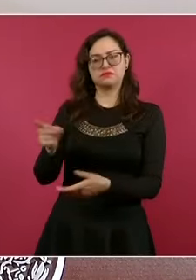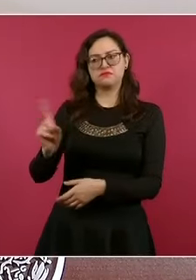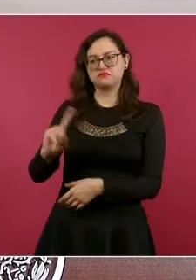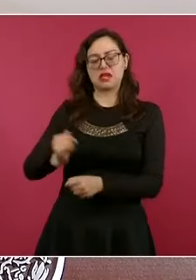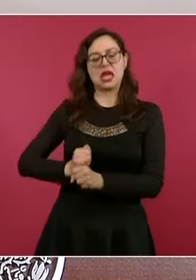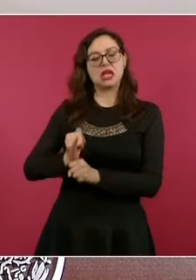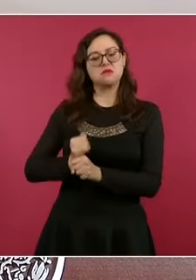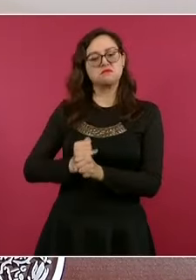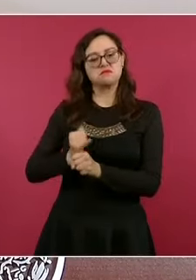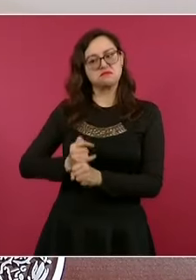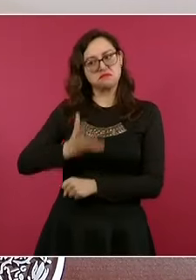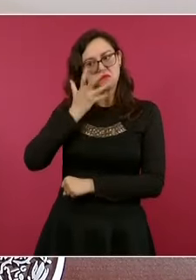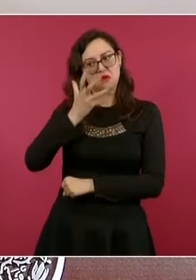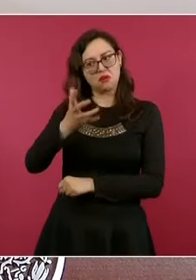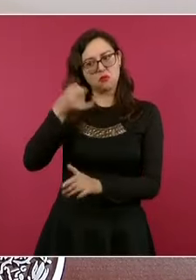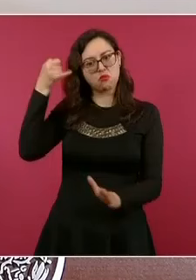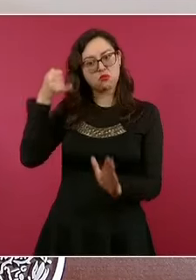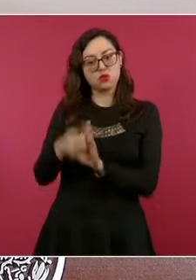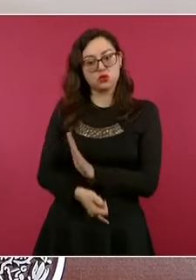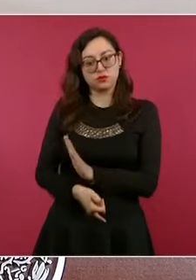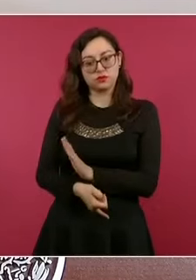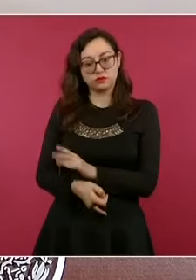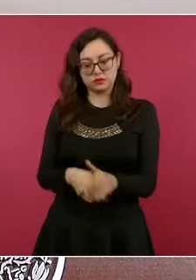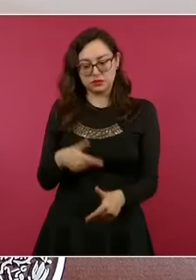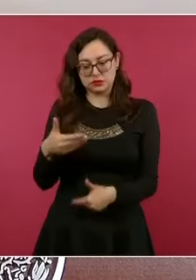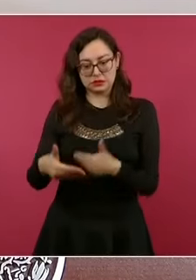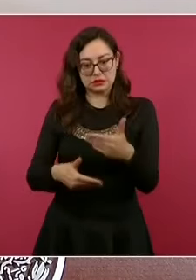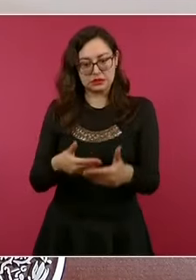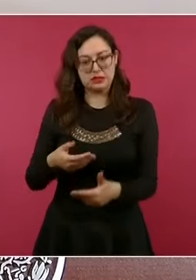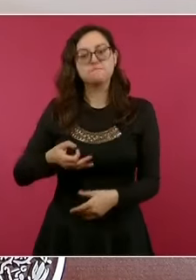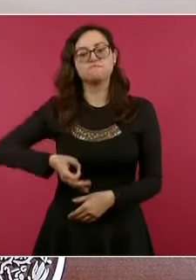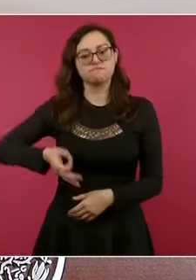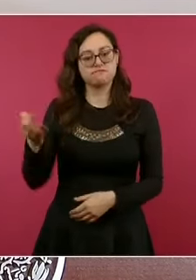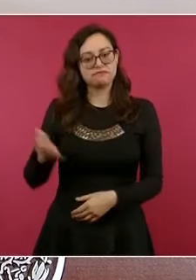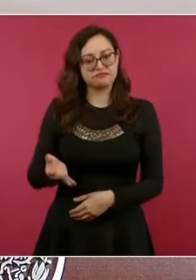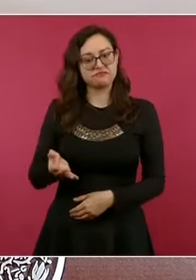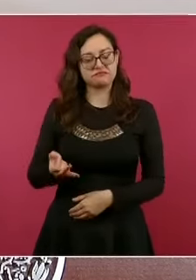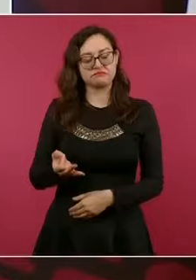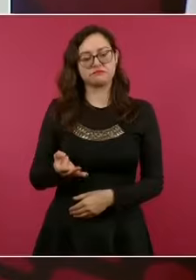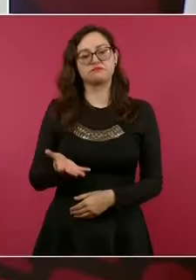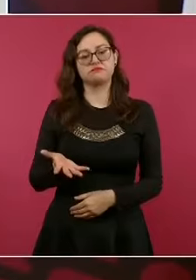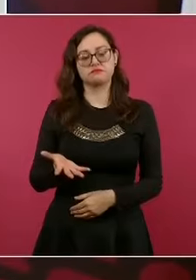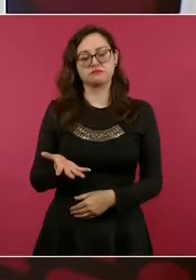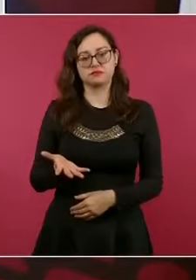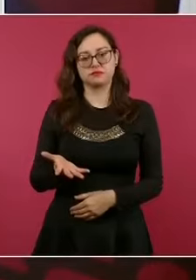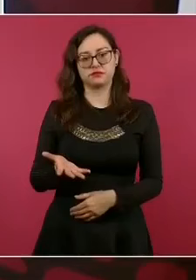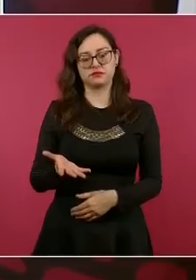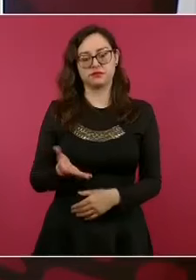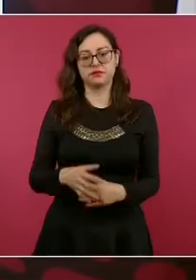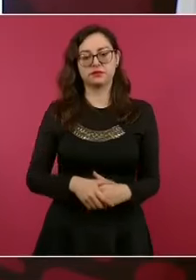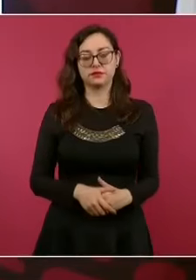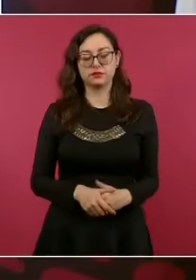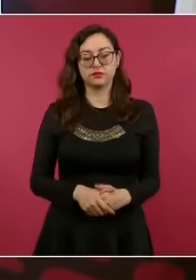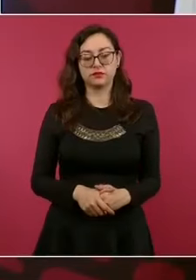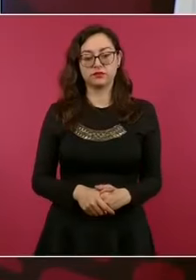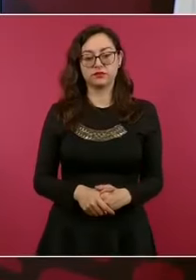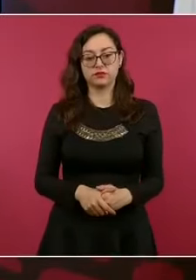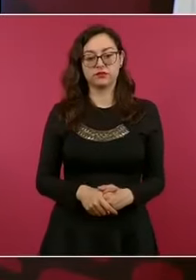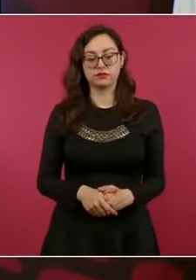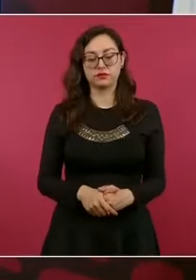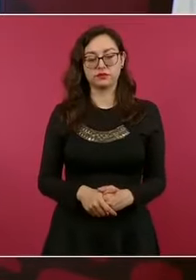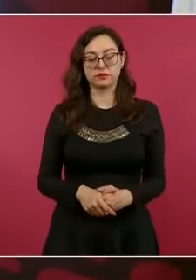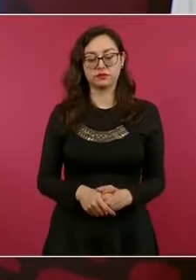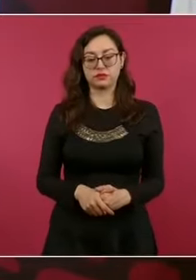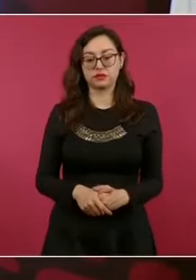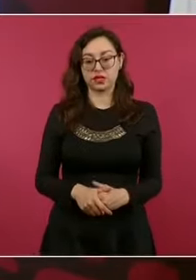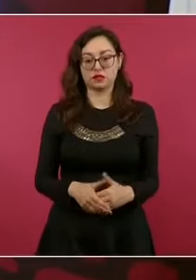y se llevó a la verdad, porque ya